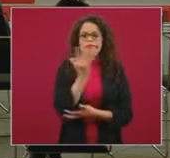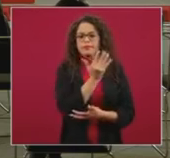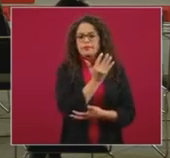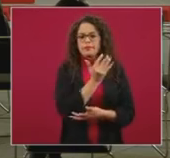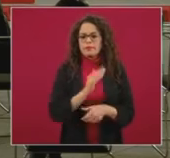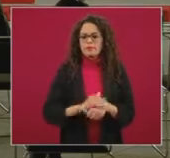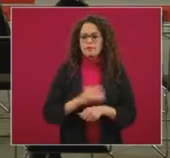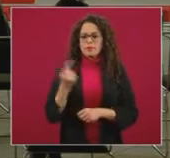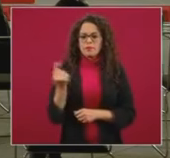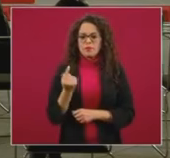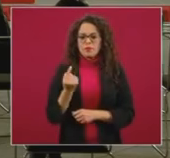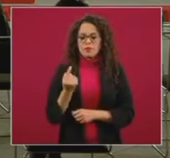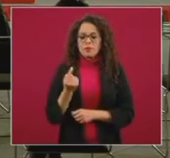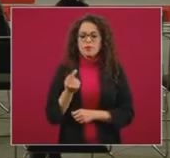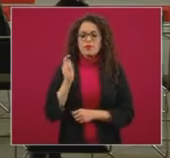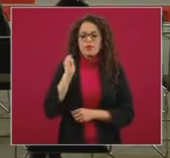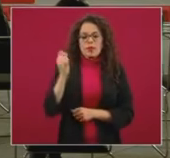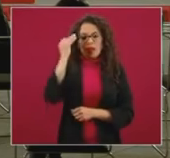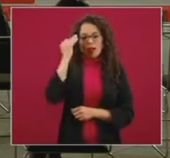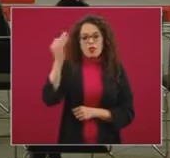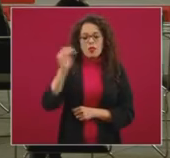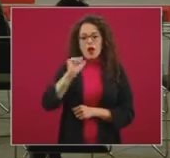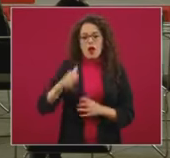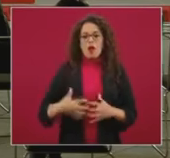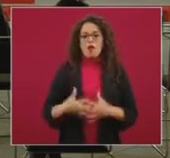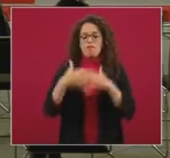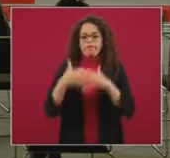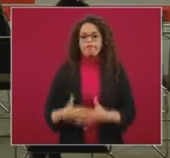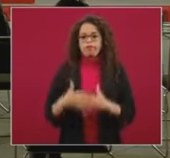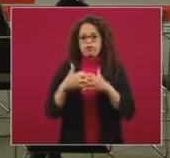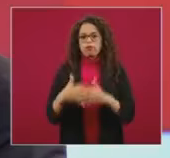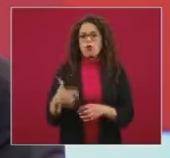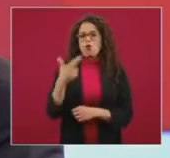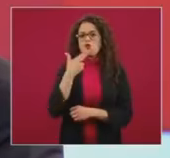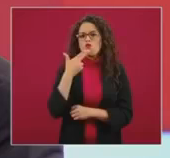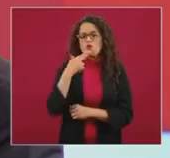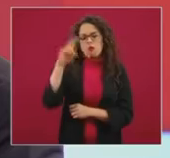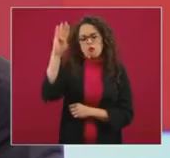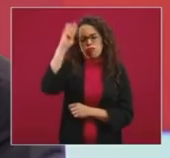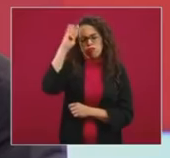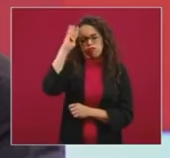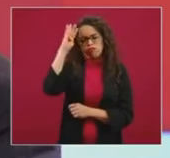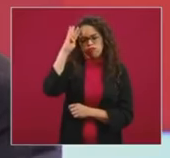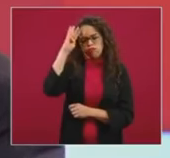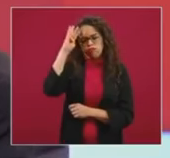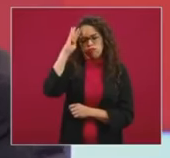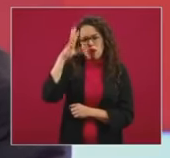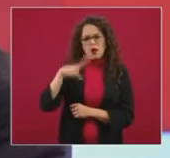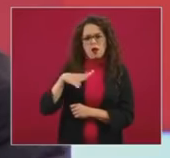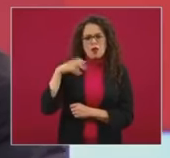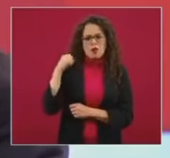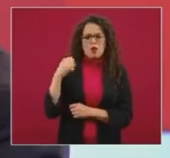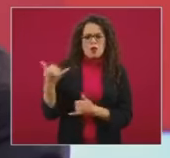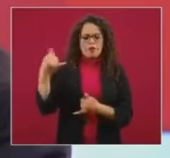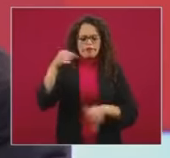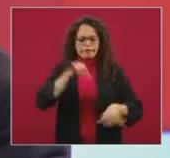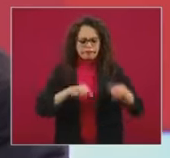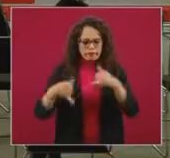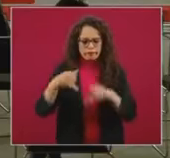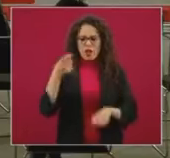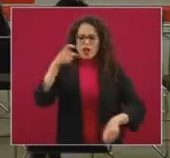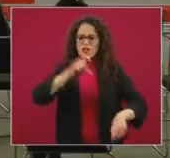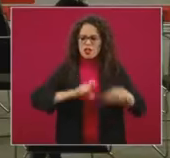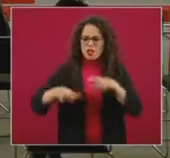mucho de la era industrial y el uso excesivo de contaminantes agroquímicos,